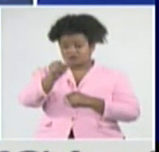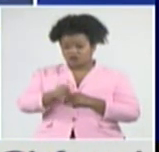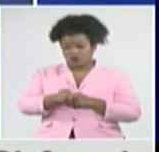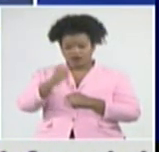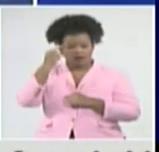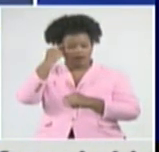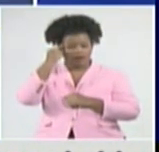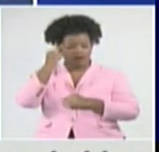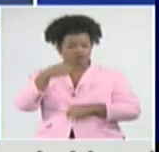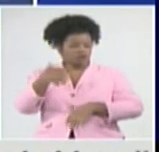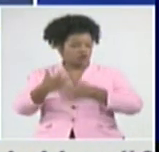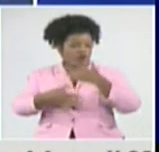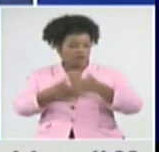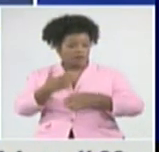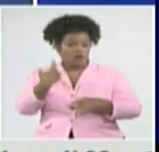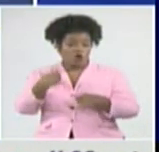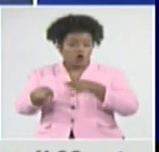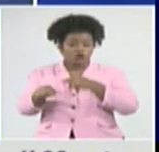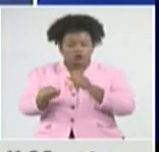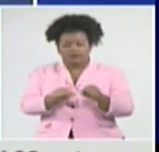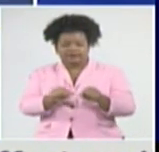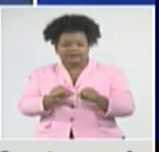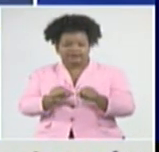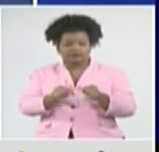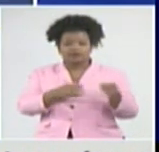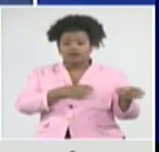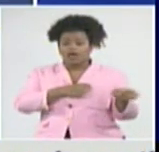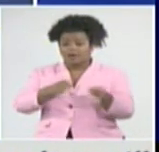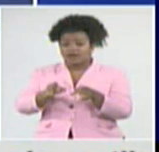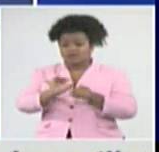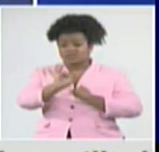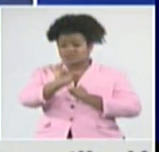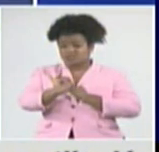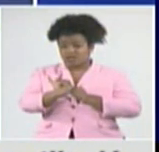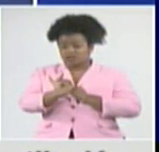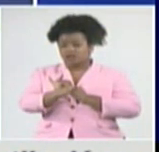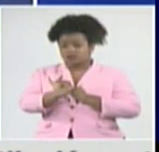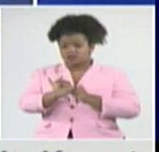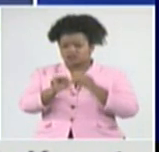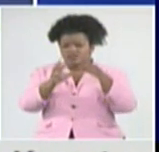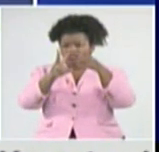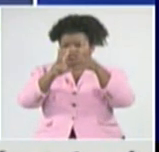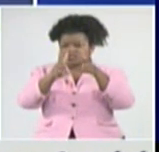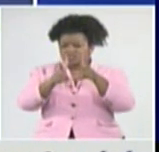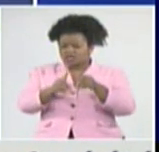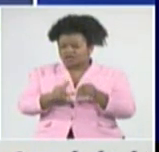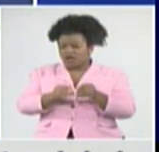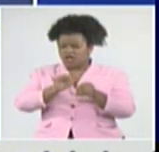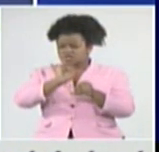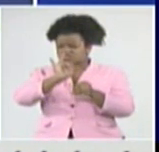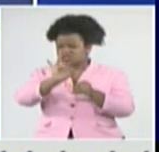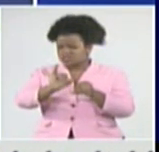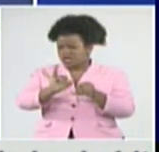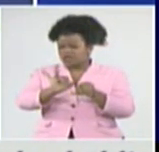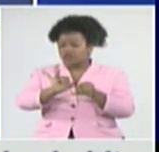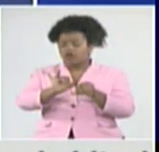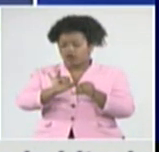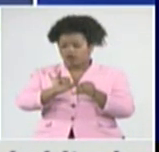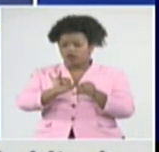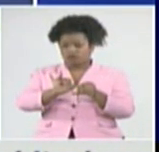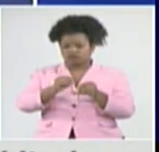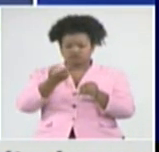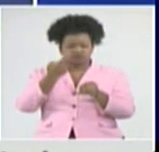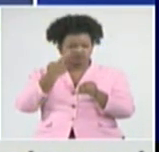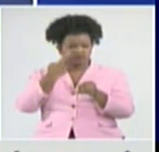1 epilepsia. Y 7, una cifra llamativa porque no era el comportamiento que tenía el virus.